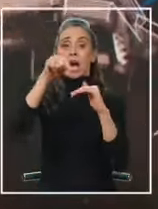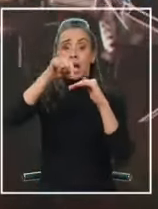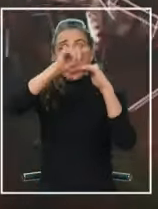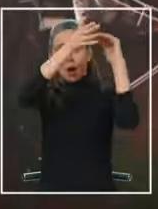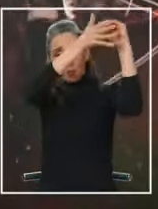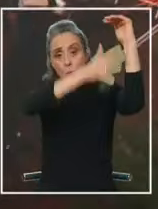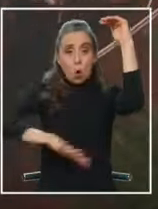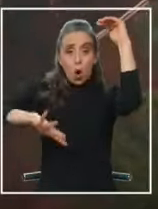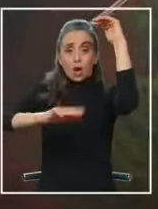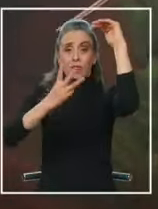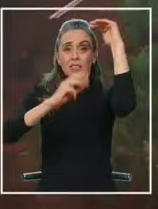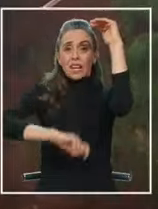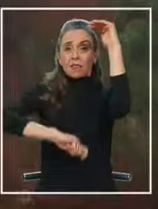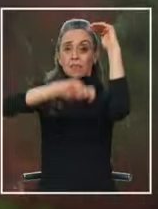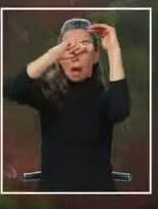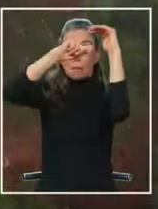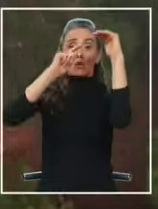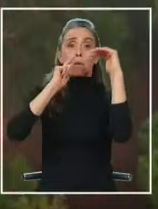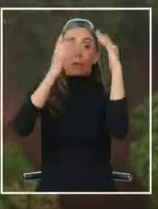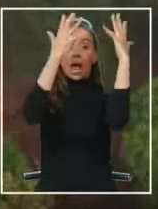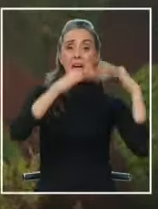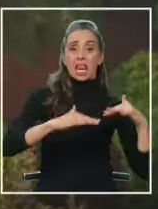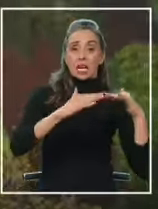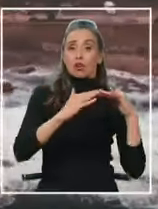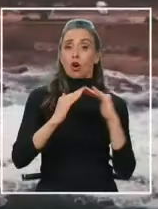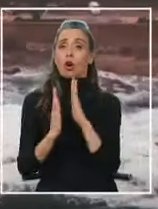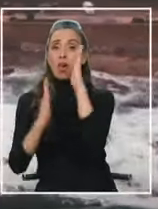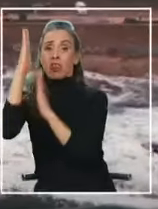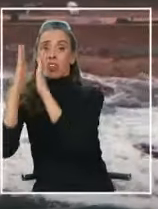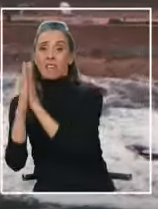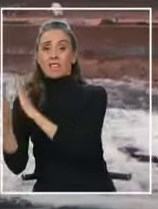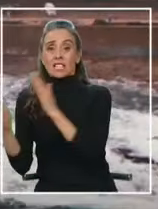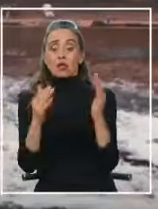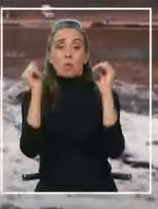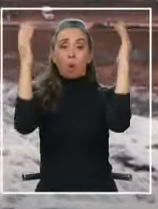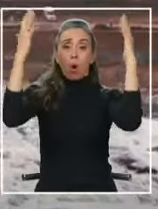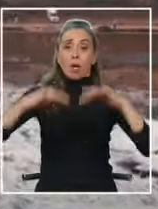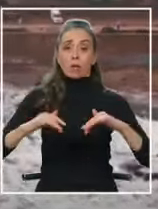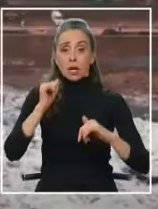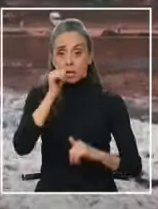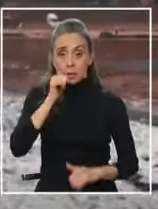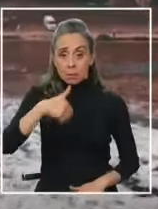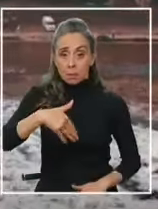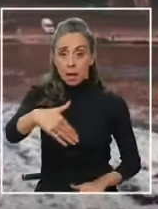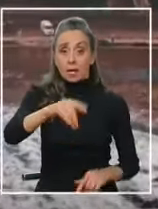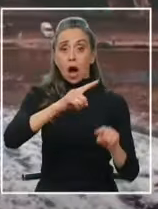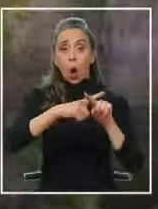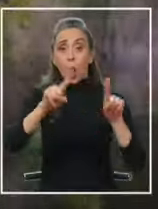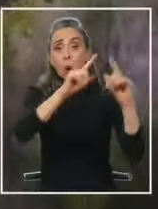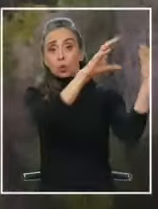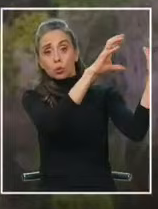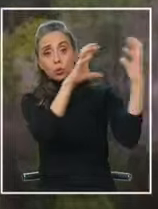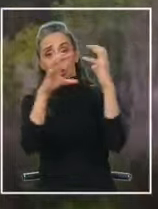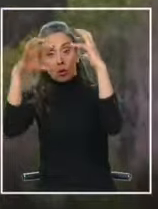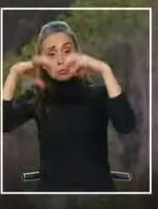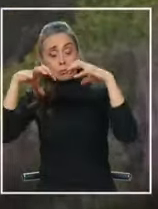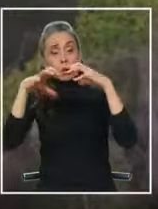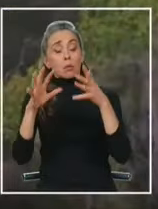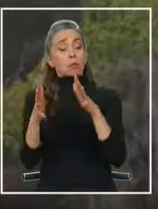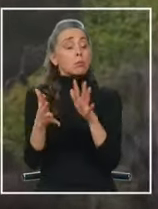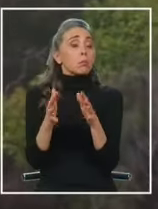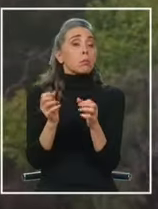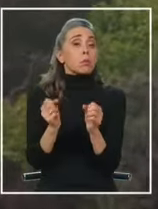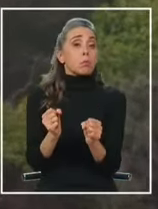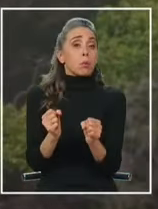ellos y a los habitantes de otros inmuebles aledaños. Las próximas jornadas serán claves con un nuevo sistema frontal para definir la posibilidad